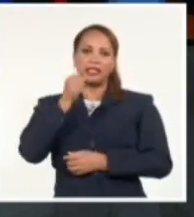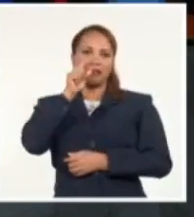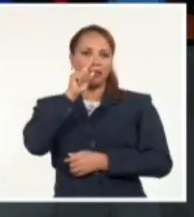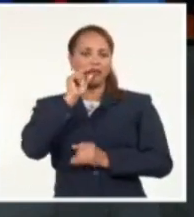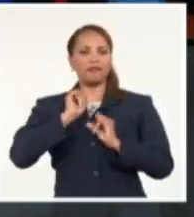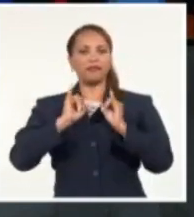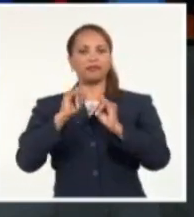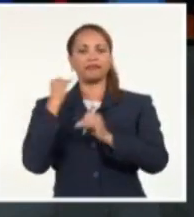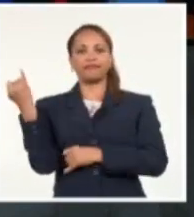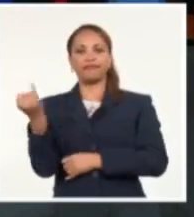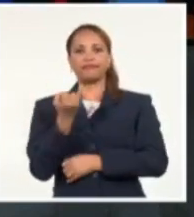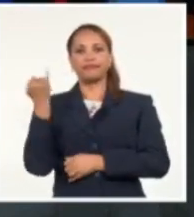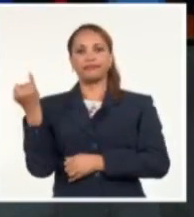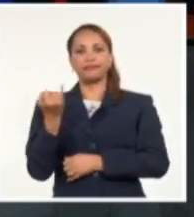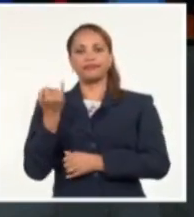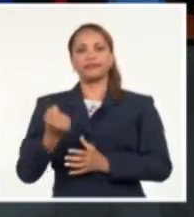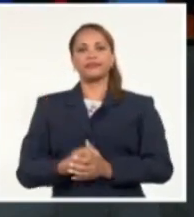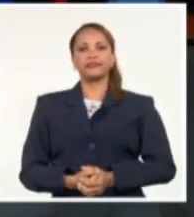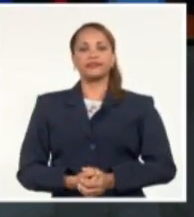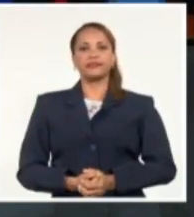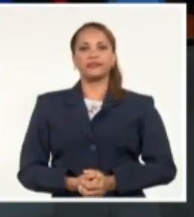a nuestro recorrido más allá de las fronteras cubanas.